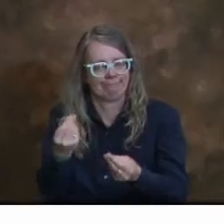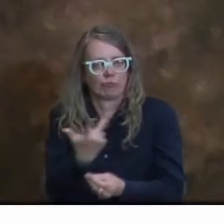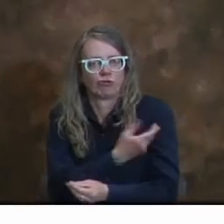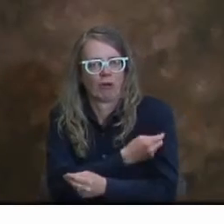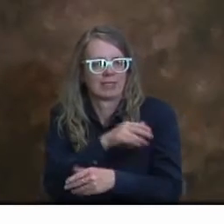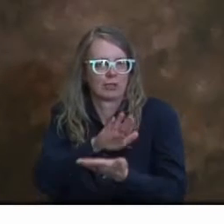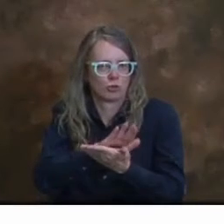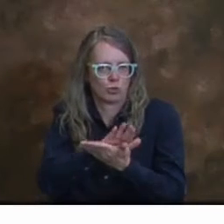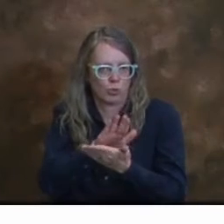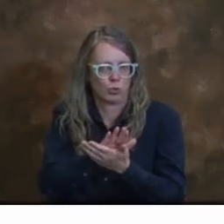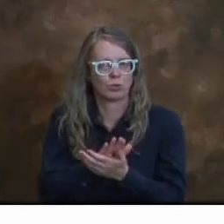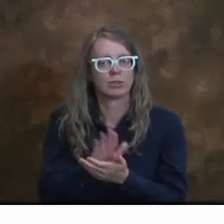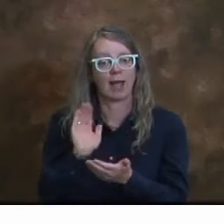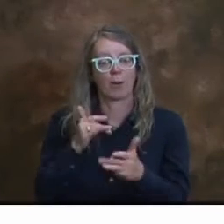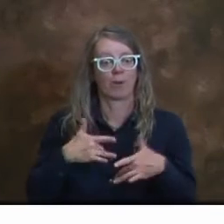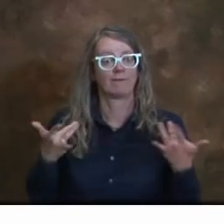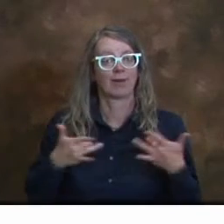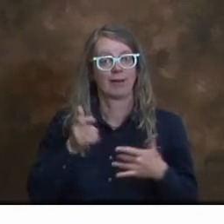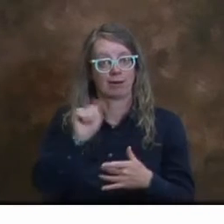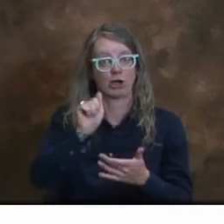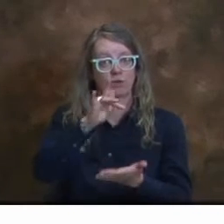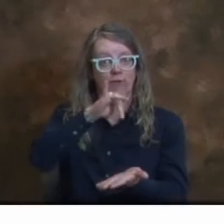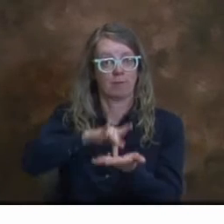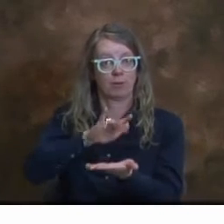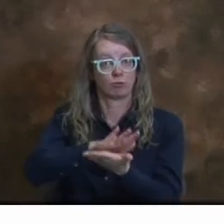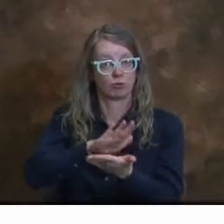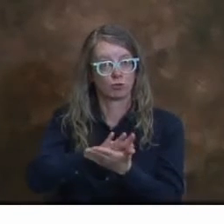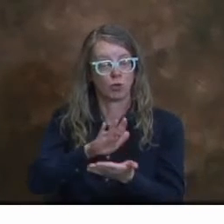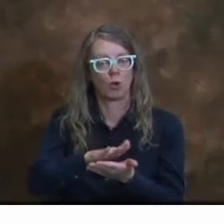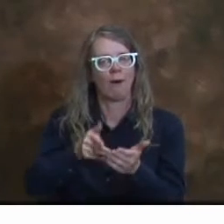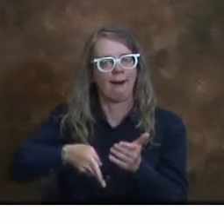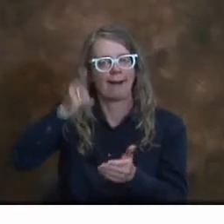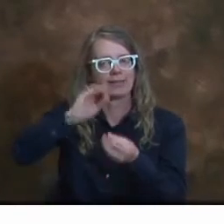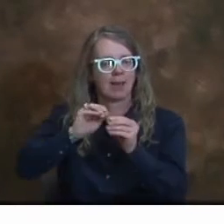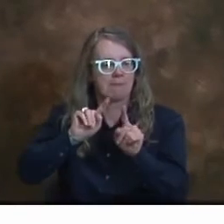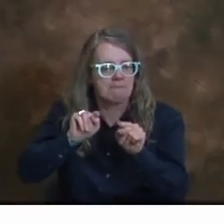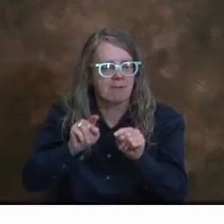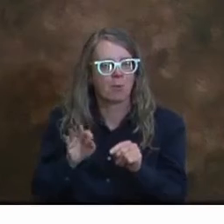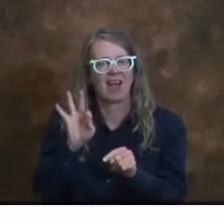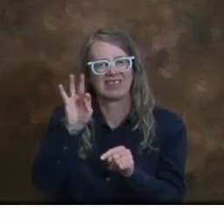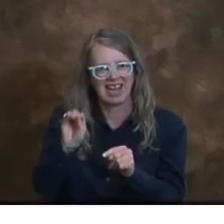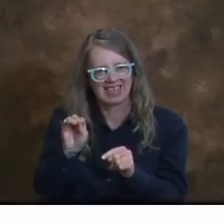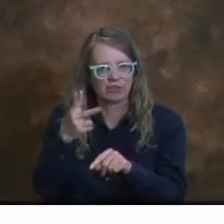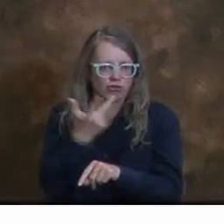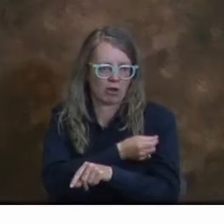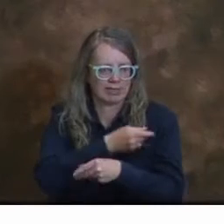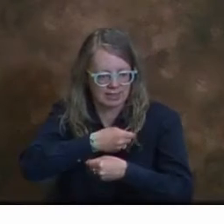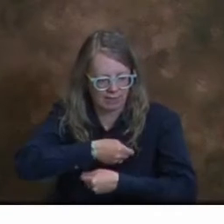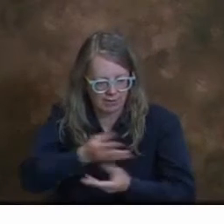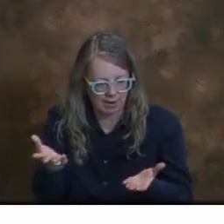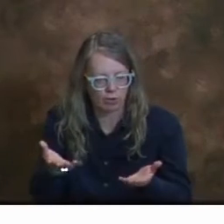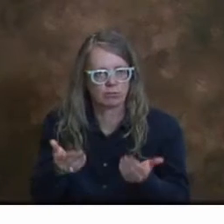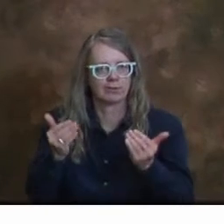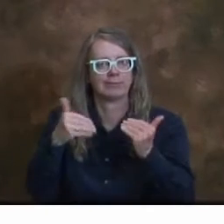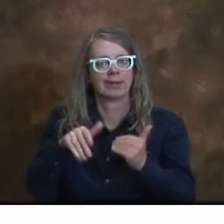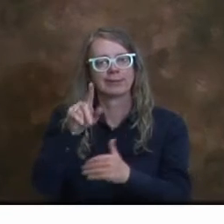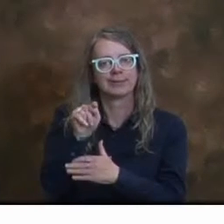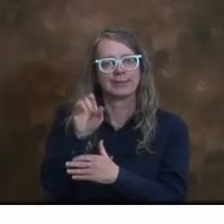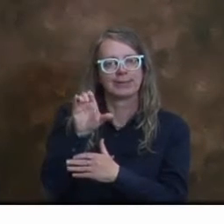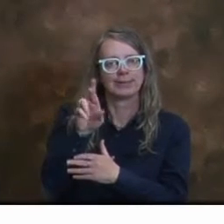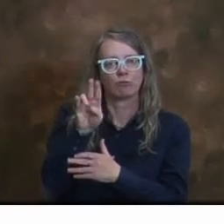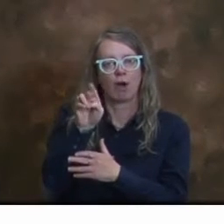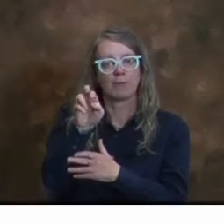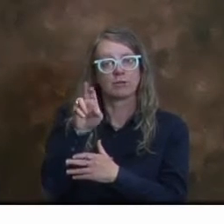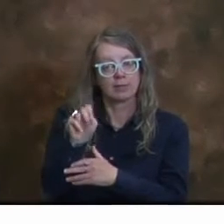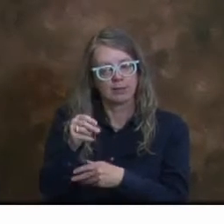comunitarios. Tuvimos el 22 de enero más de 90 dosis administradas en Asheville Middle School y